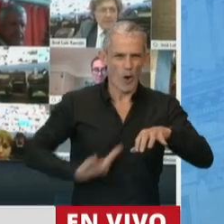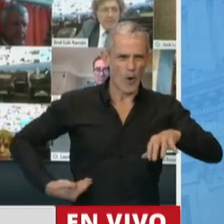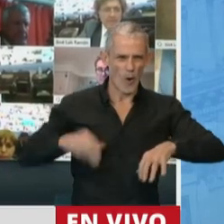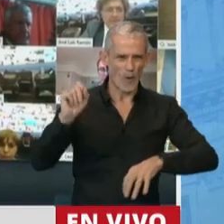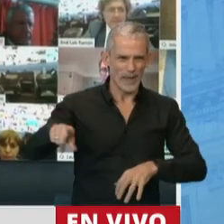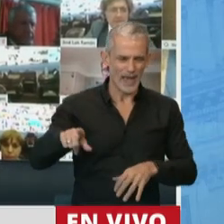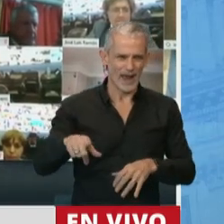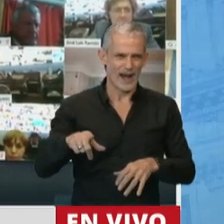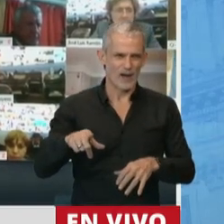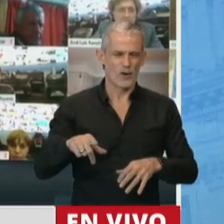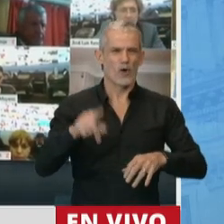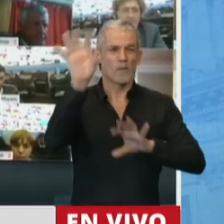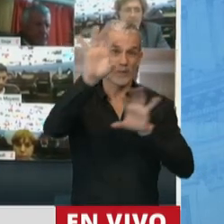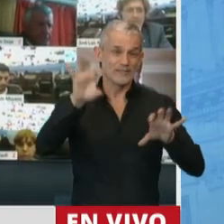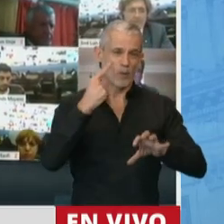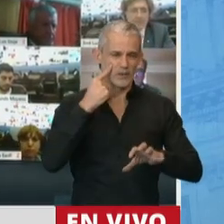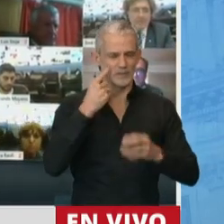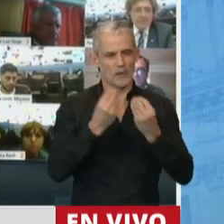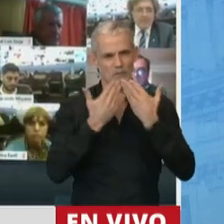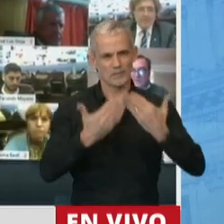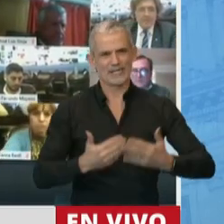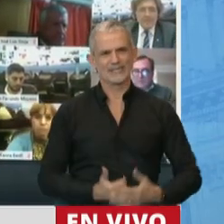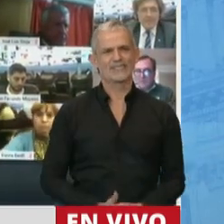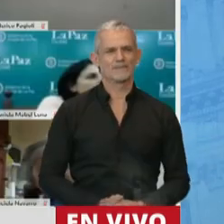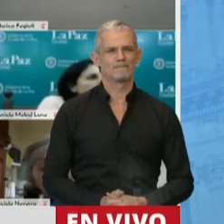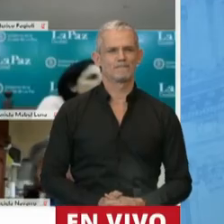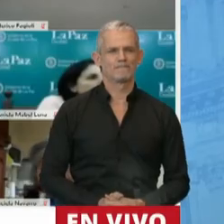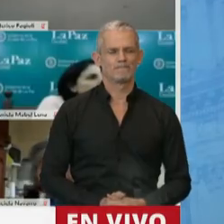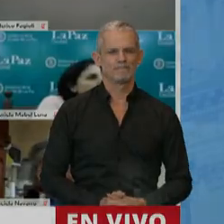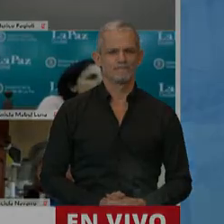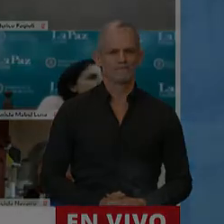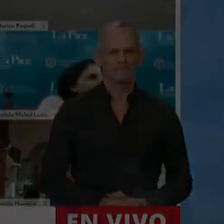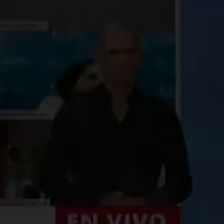que así lo necesiten. Gracias, Presidente. Gracias, Diputado.